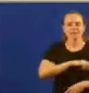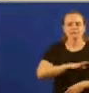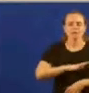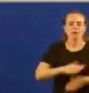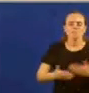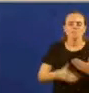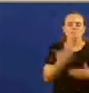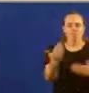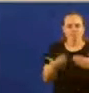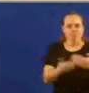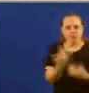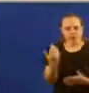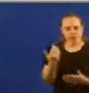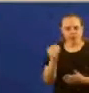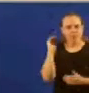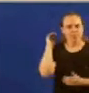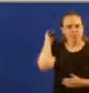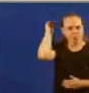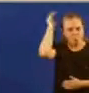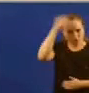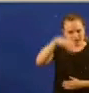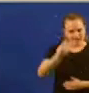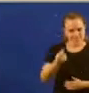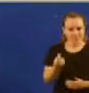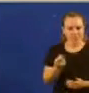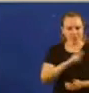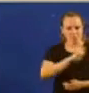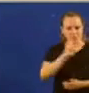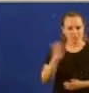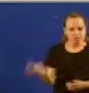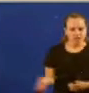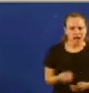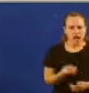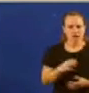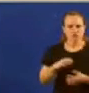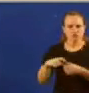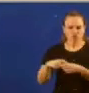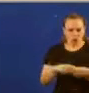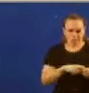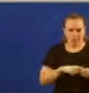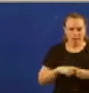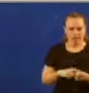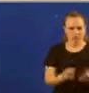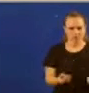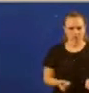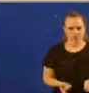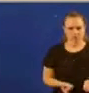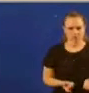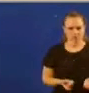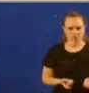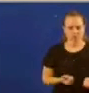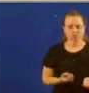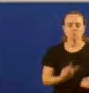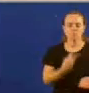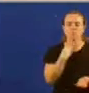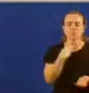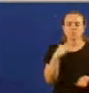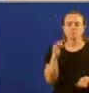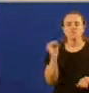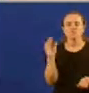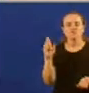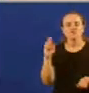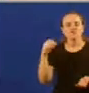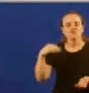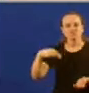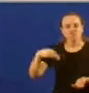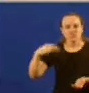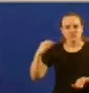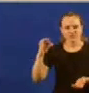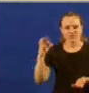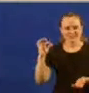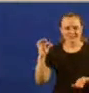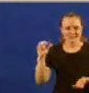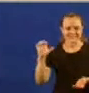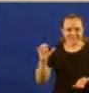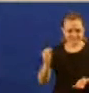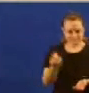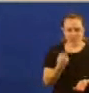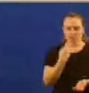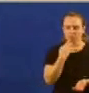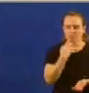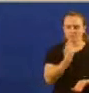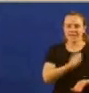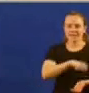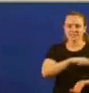democrática, plural, solidaria. Direi non con francés de carreras. É buena compañía o resto de España.